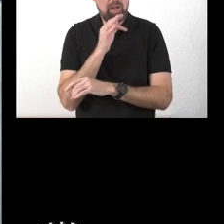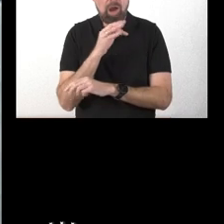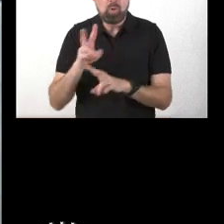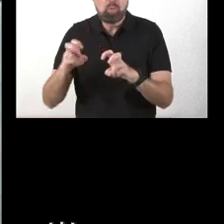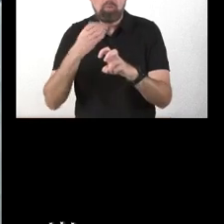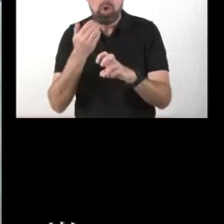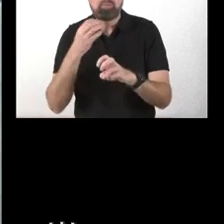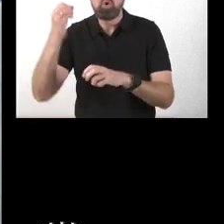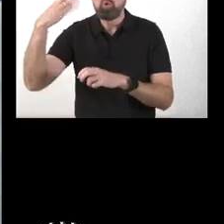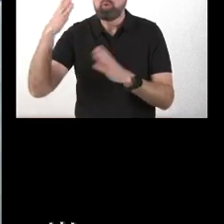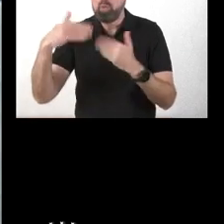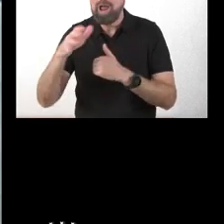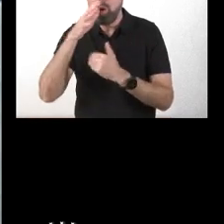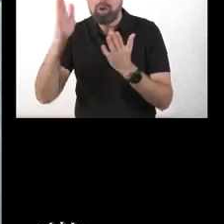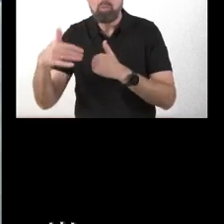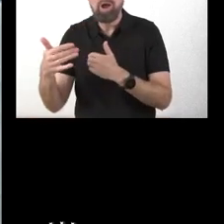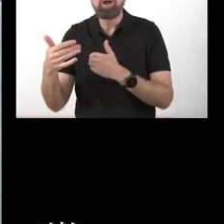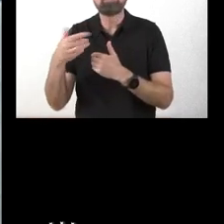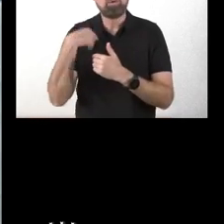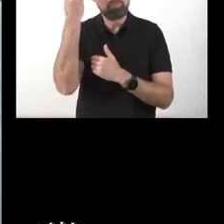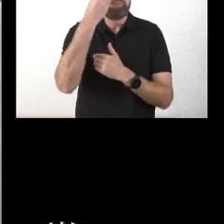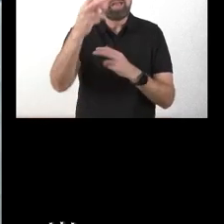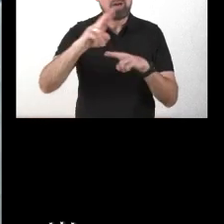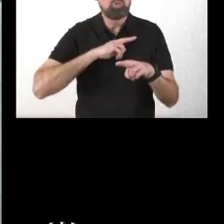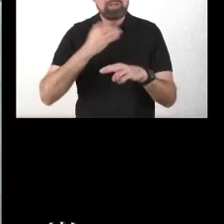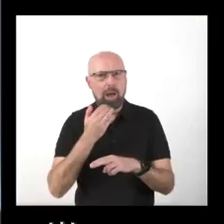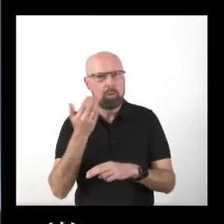sin agua si se ha estudiado ya alguna intervención. Muchas gracias.